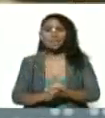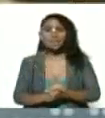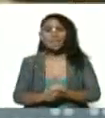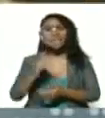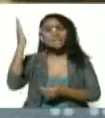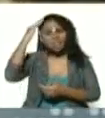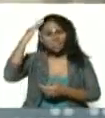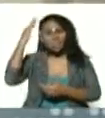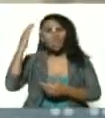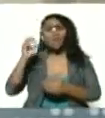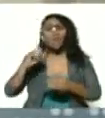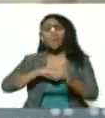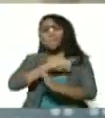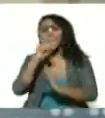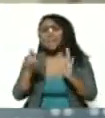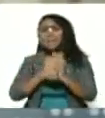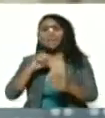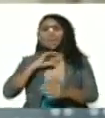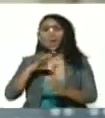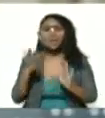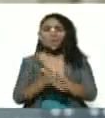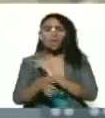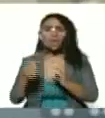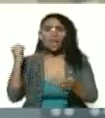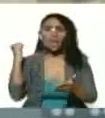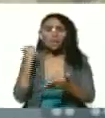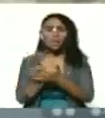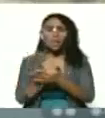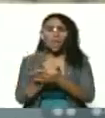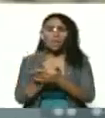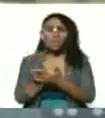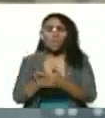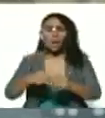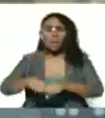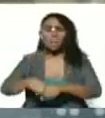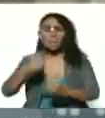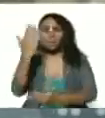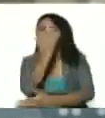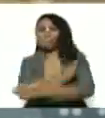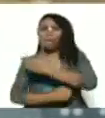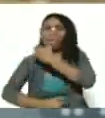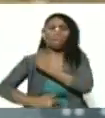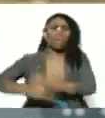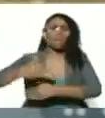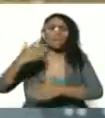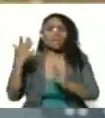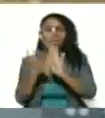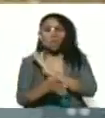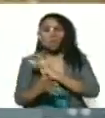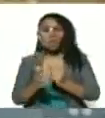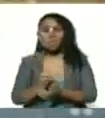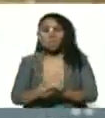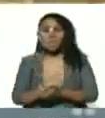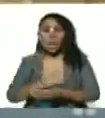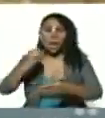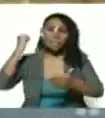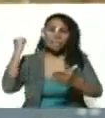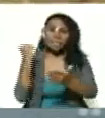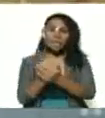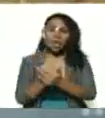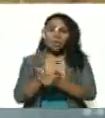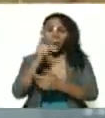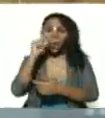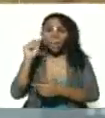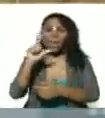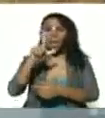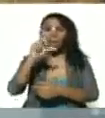Sabíamos la historia de la tortura, del descuartizamiento y del asesinato de Alberto